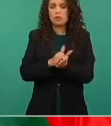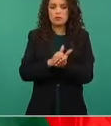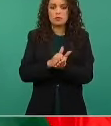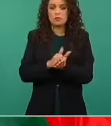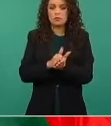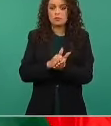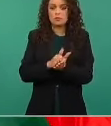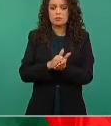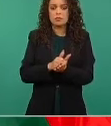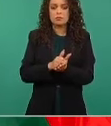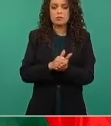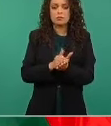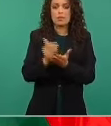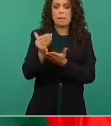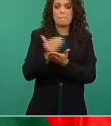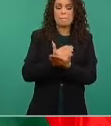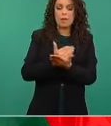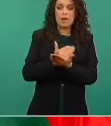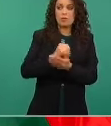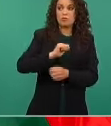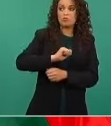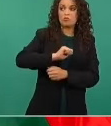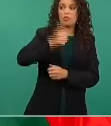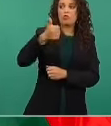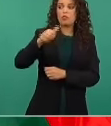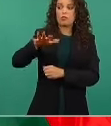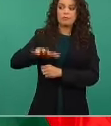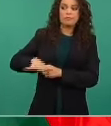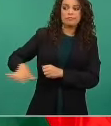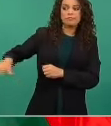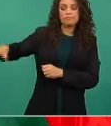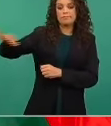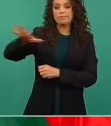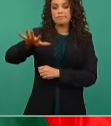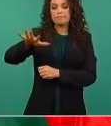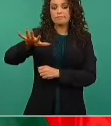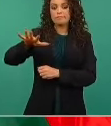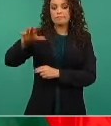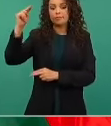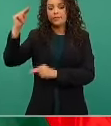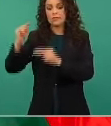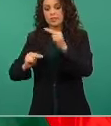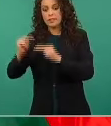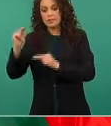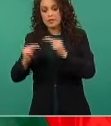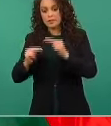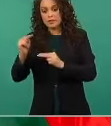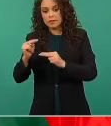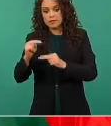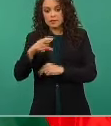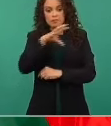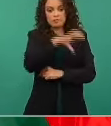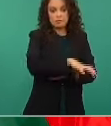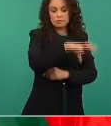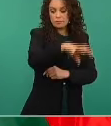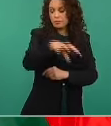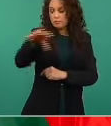en otros estratos o sectores de la población.